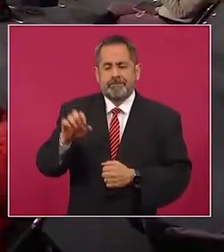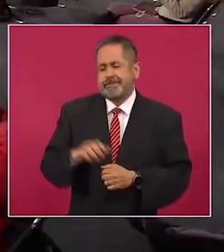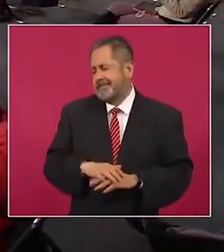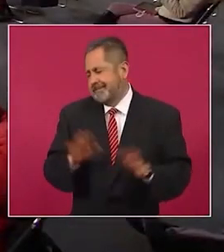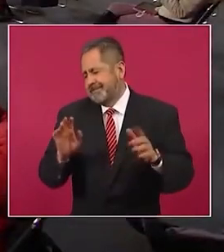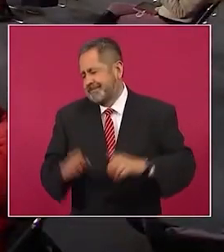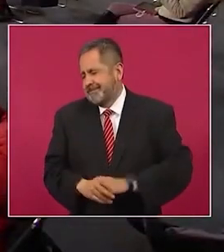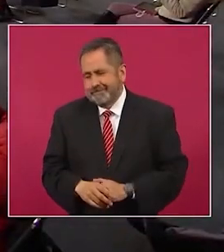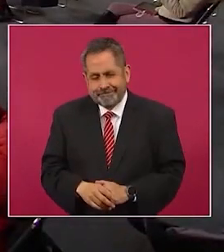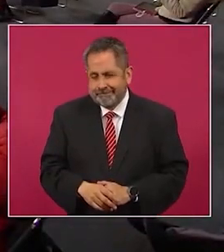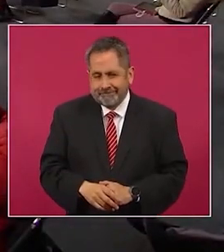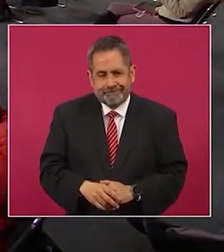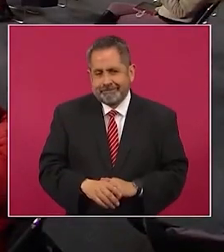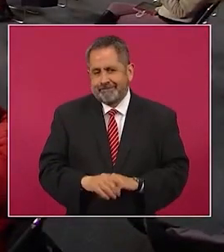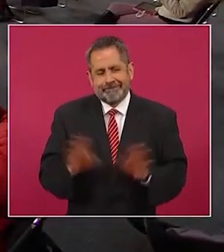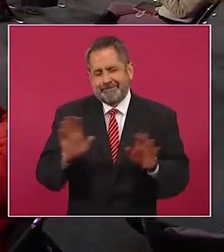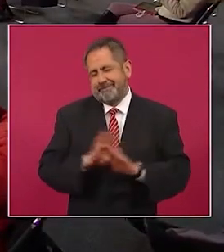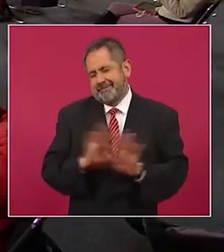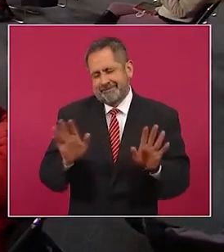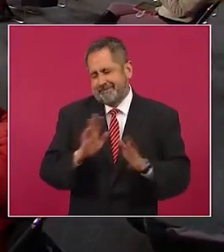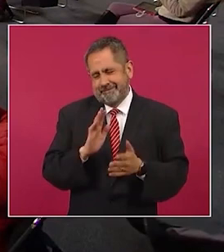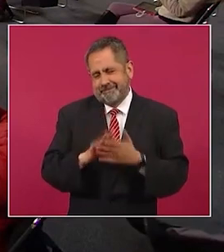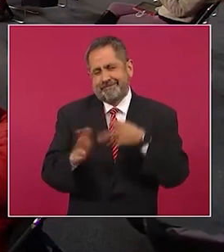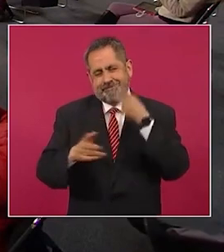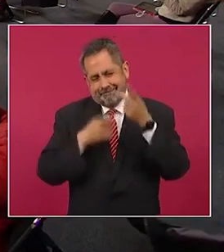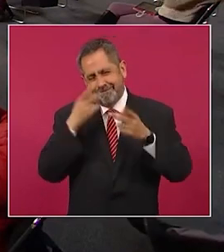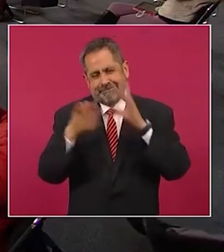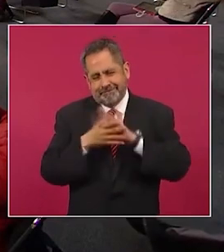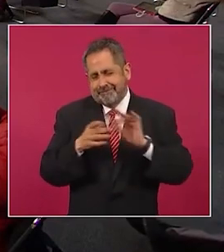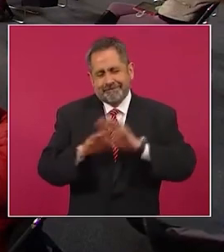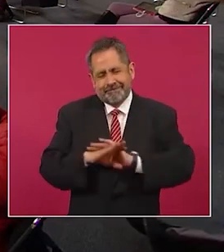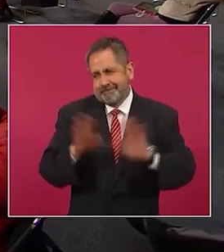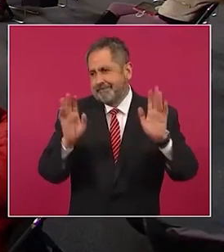es bastante, ¿no?, lo que se ha hablado.